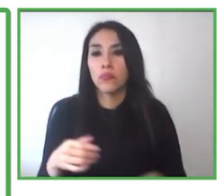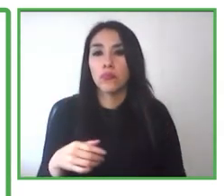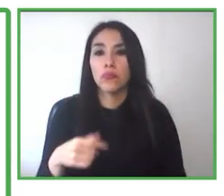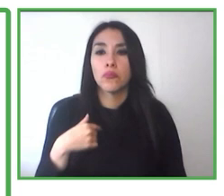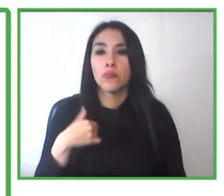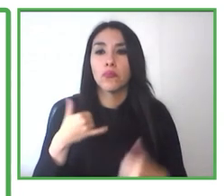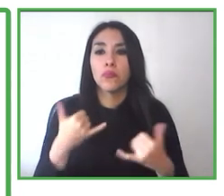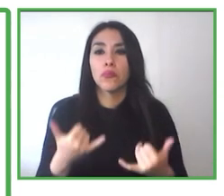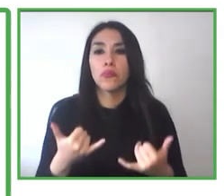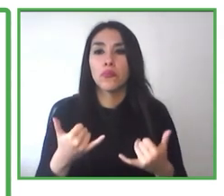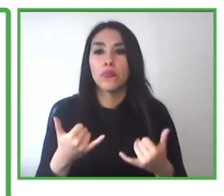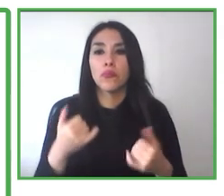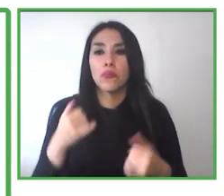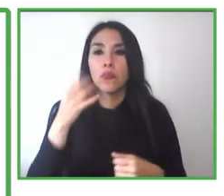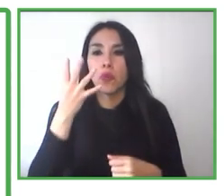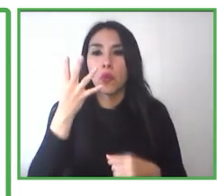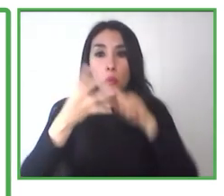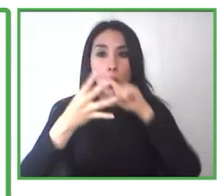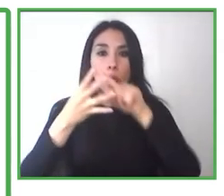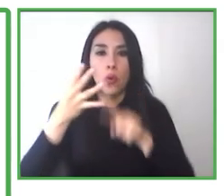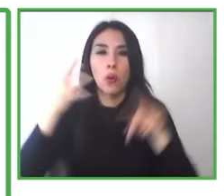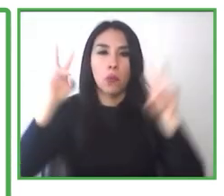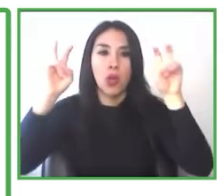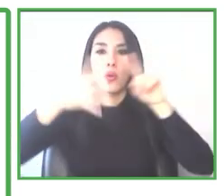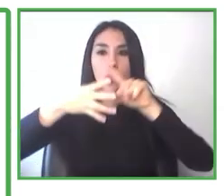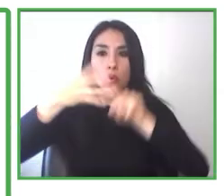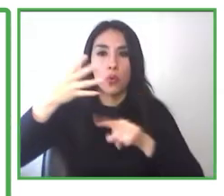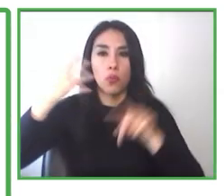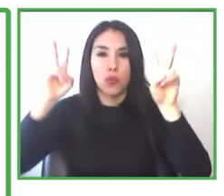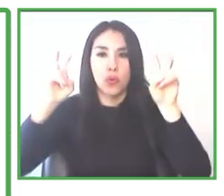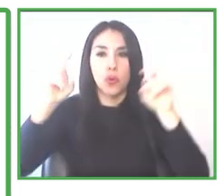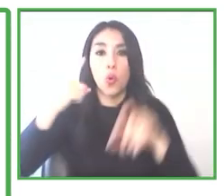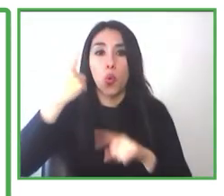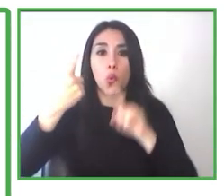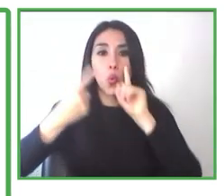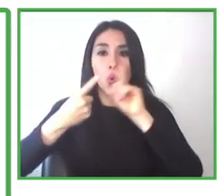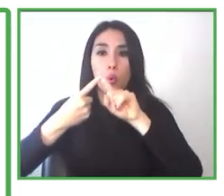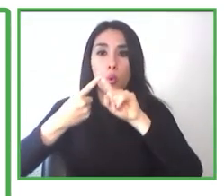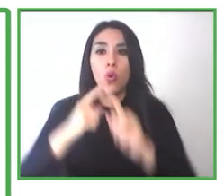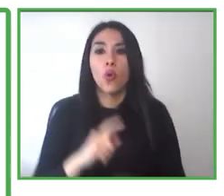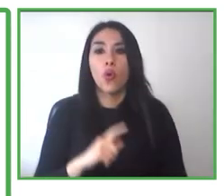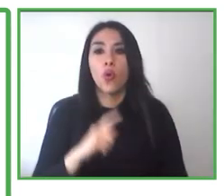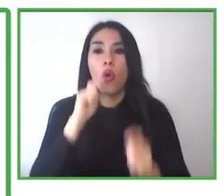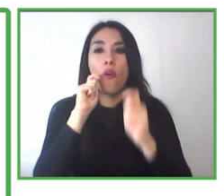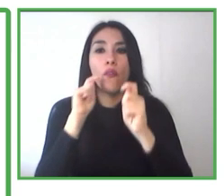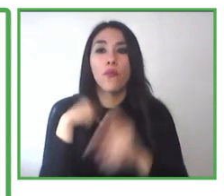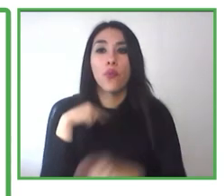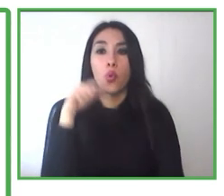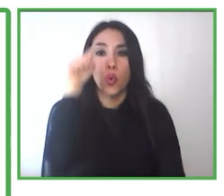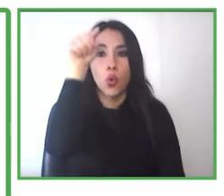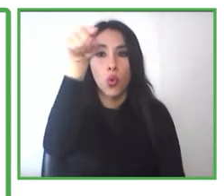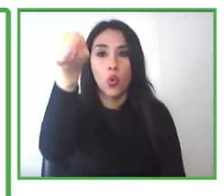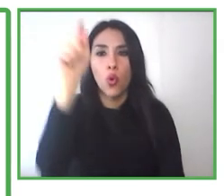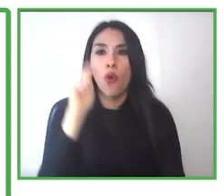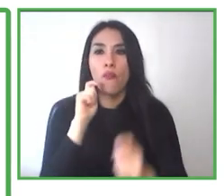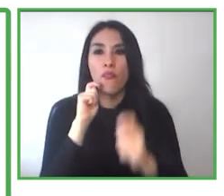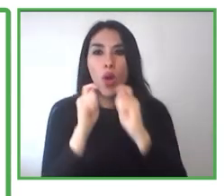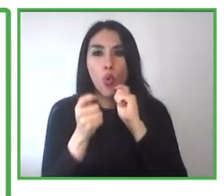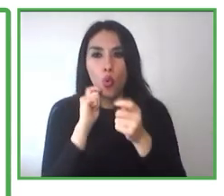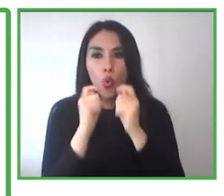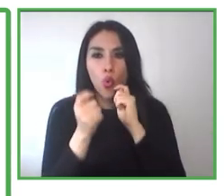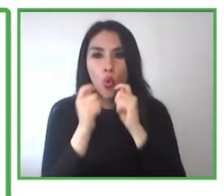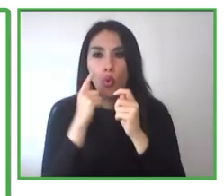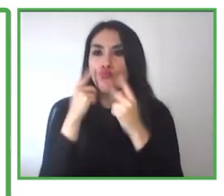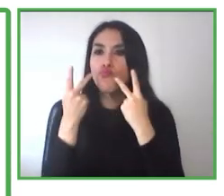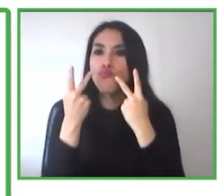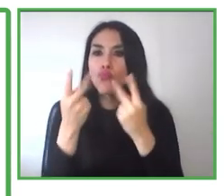asistan a nuestro programa, en busca de apoyo para la búsqueda de empleo, pasan por una entrevista inicial. Esta es una entrevista bien